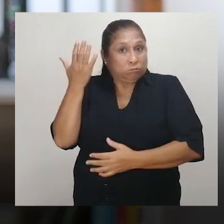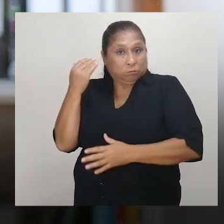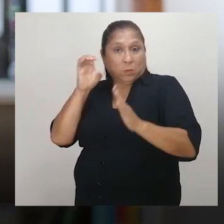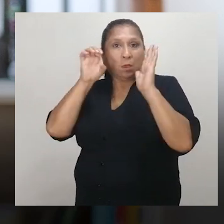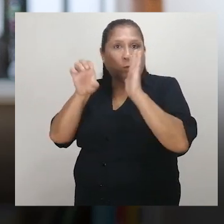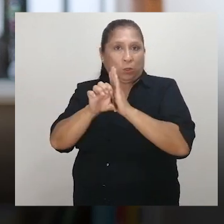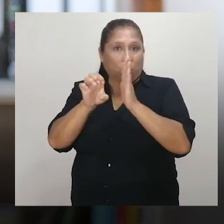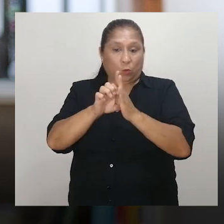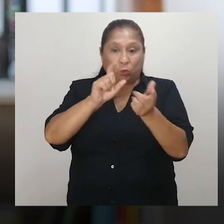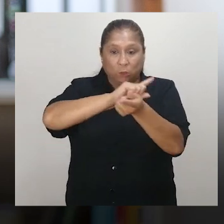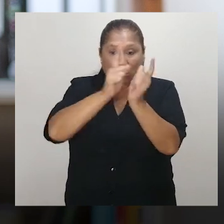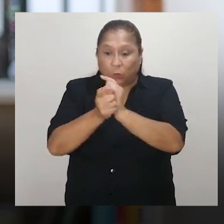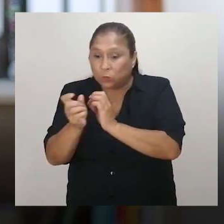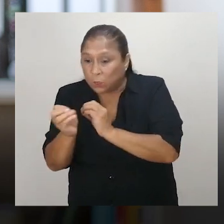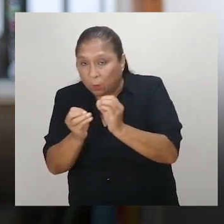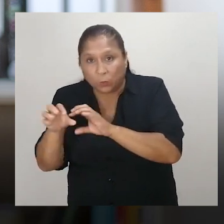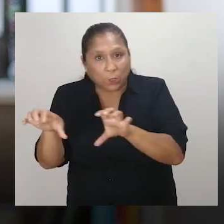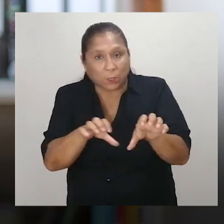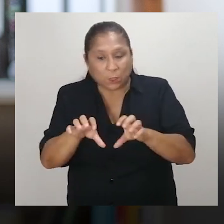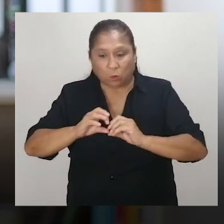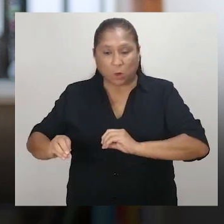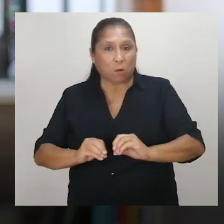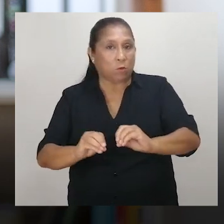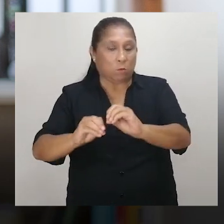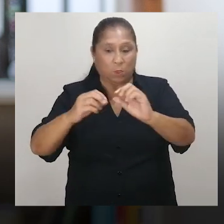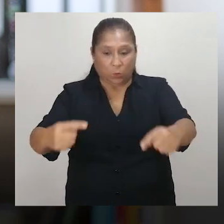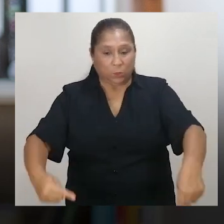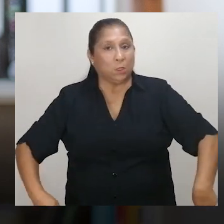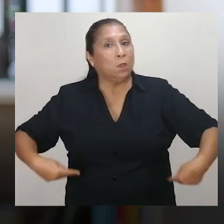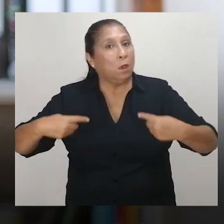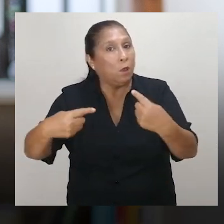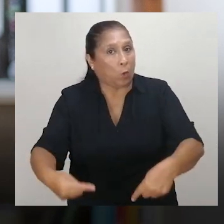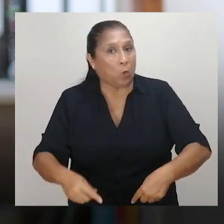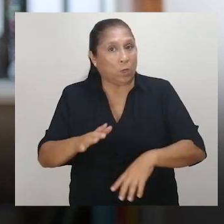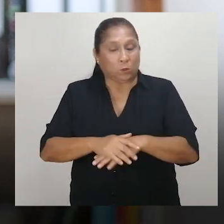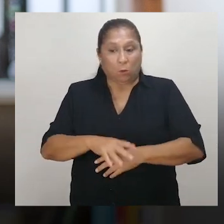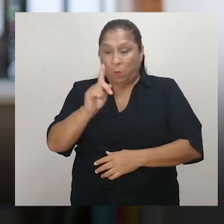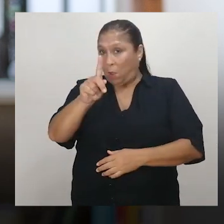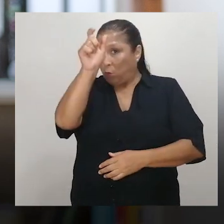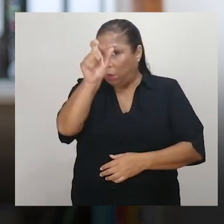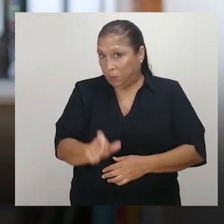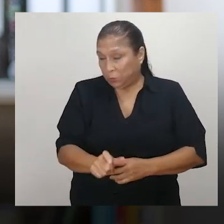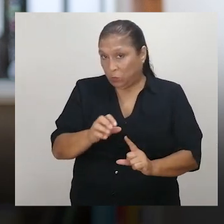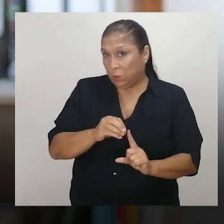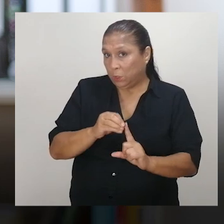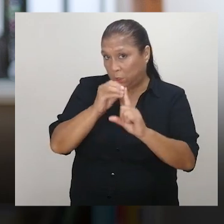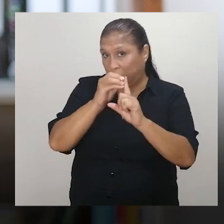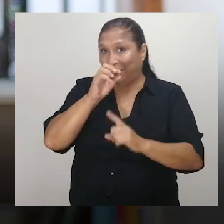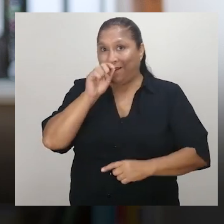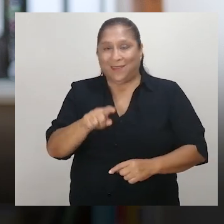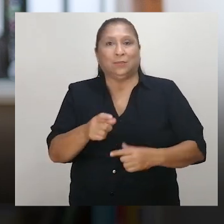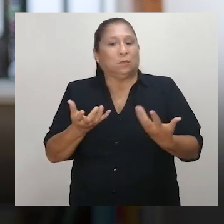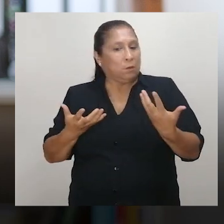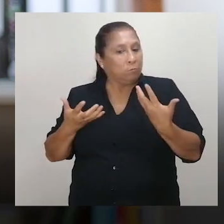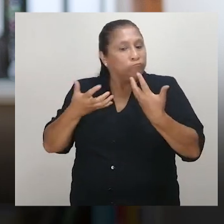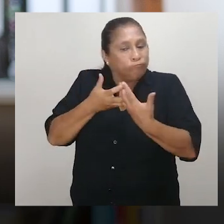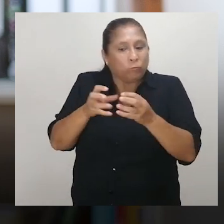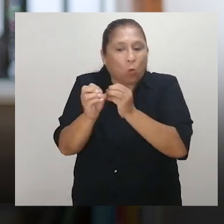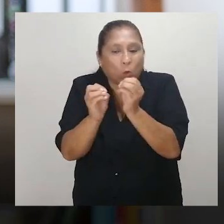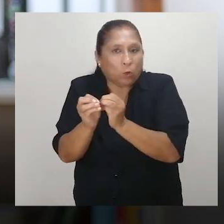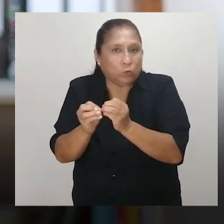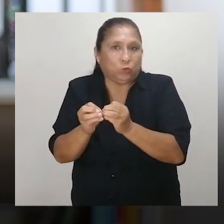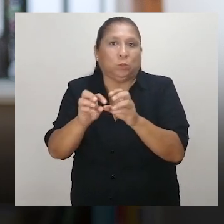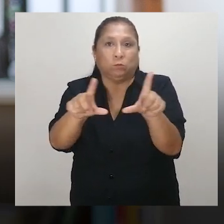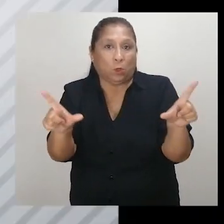anterior, si las modificaciones que se hicieron para el desplazamiento en silla de ruedas son para un caso en particular, este sería un